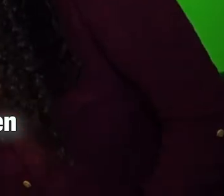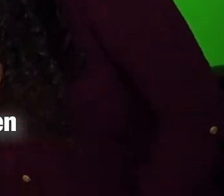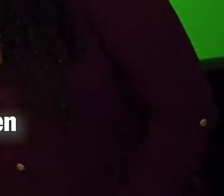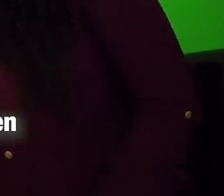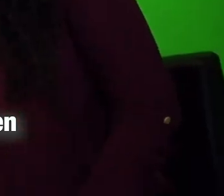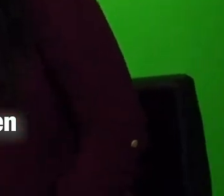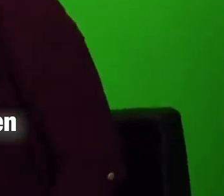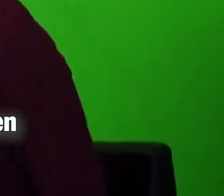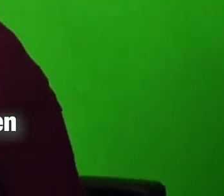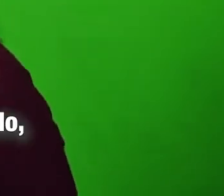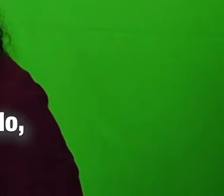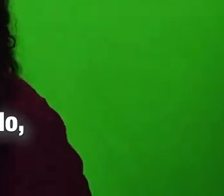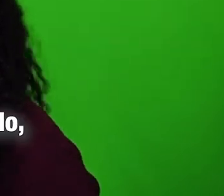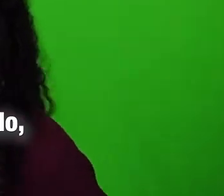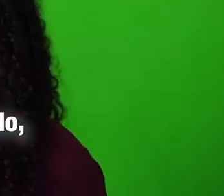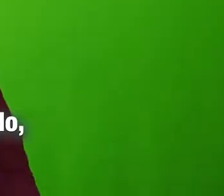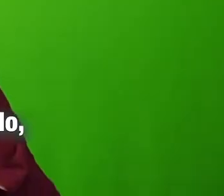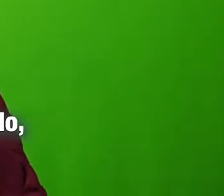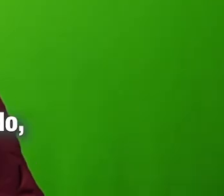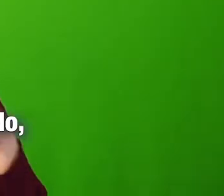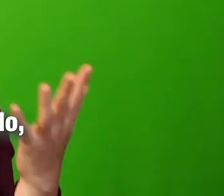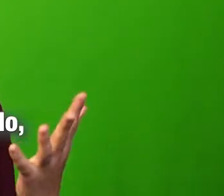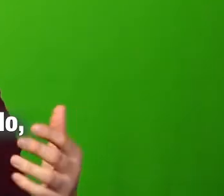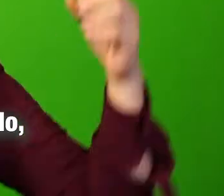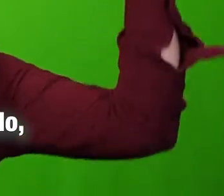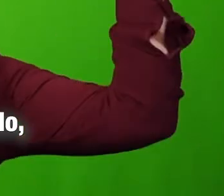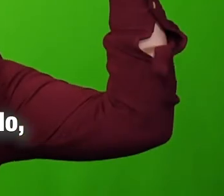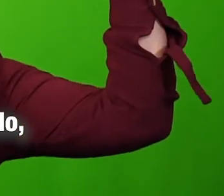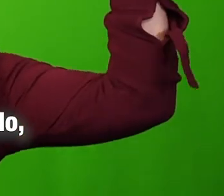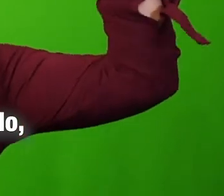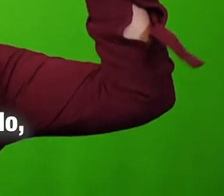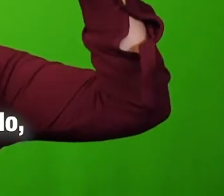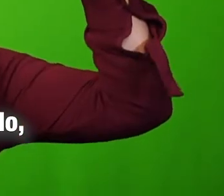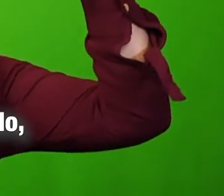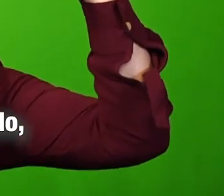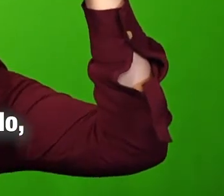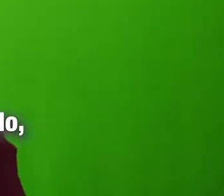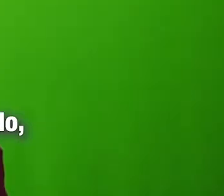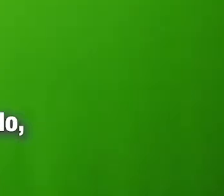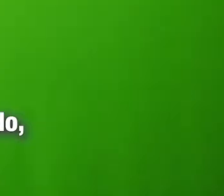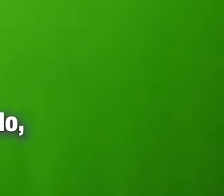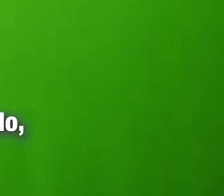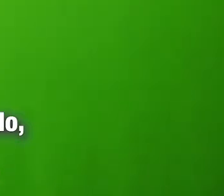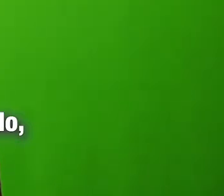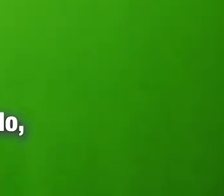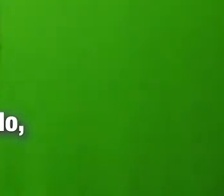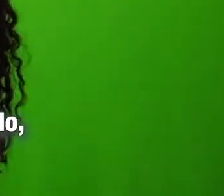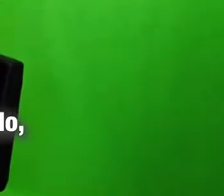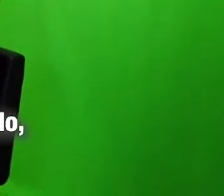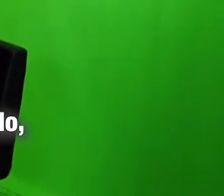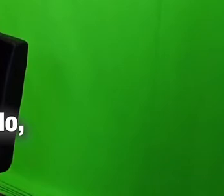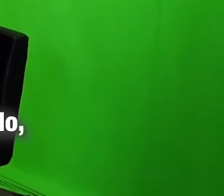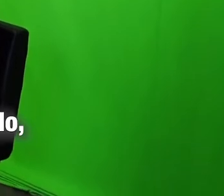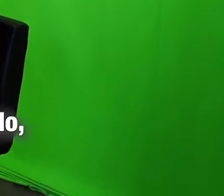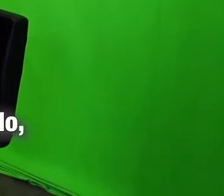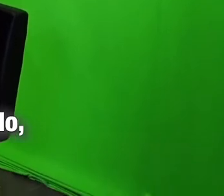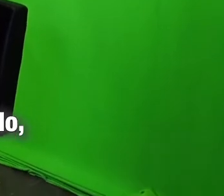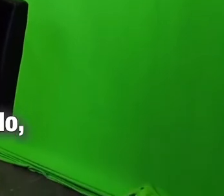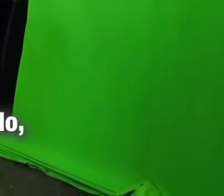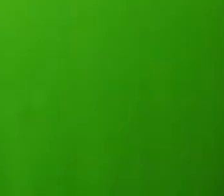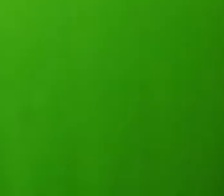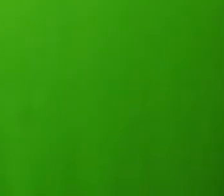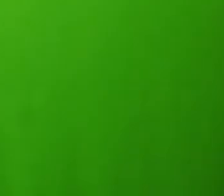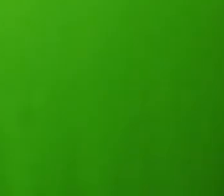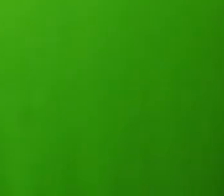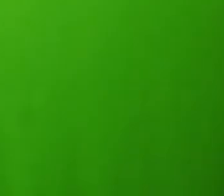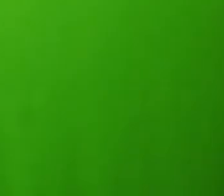alguien y tengan que decir grabando. Entonces la hacen así, grabando. Luces. Y la otra es acción.